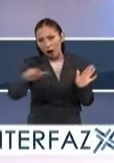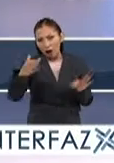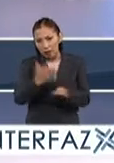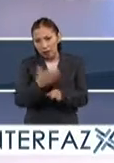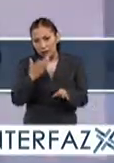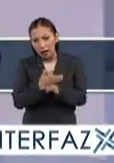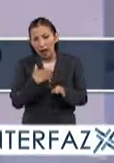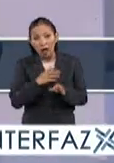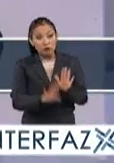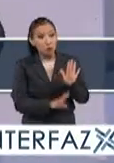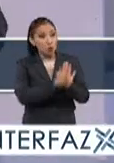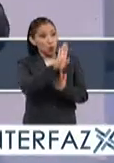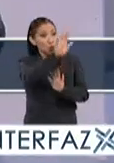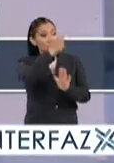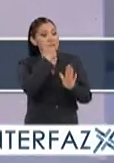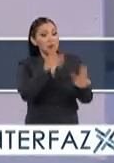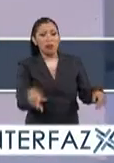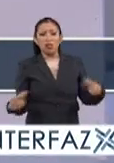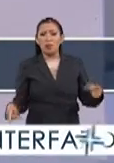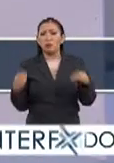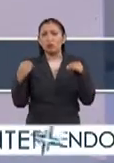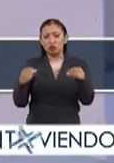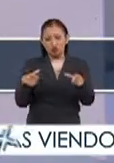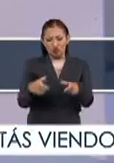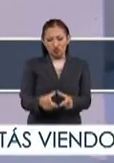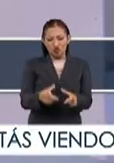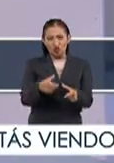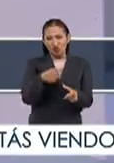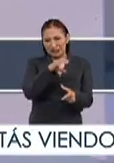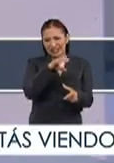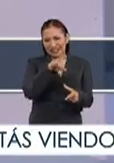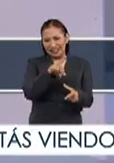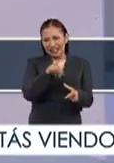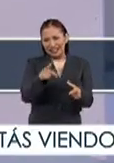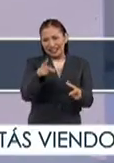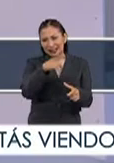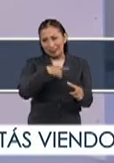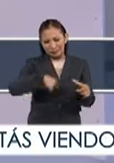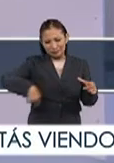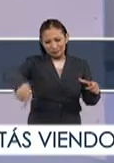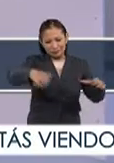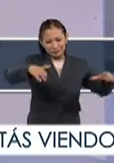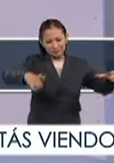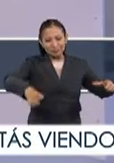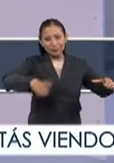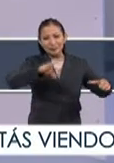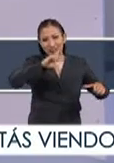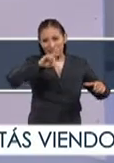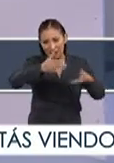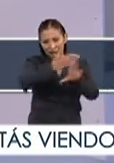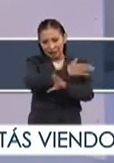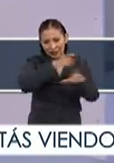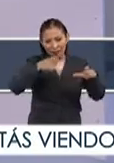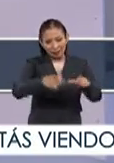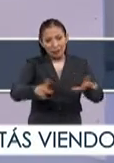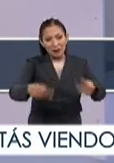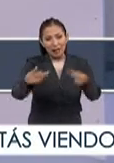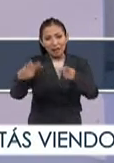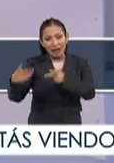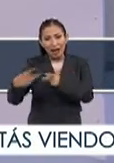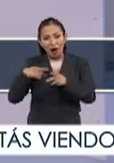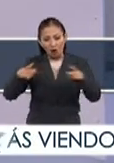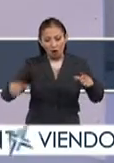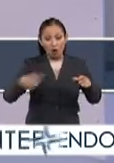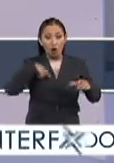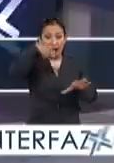de estar en un pico donde se vendían muchos objetos todavía como los discos compactos anteriormente los viniles